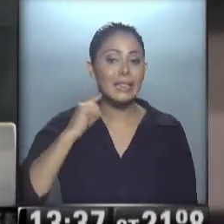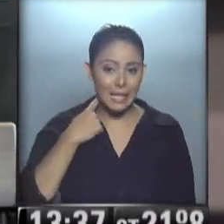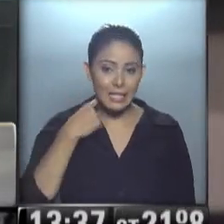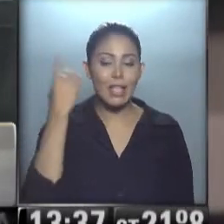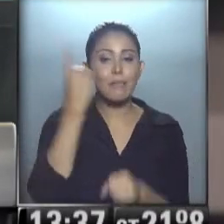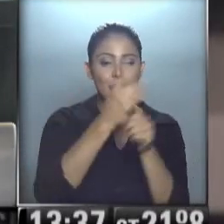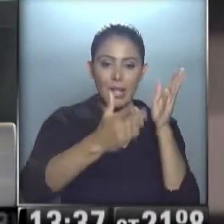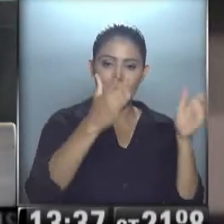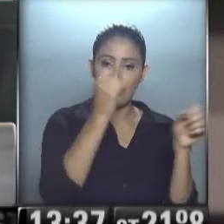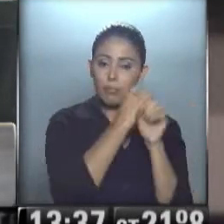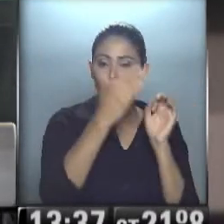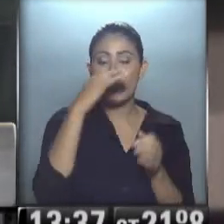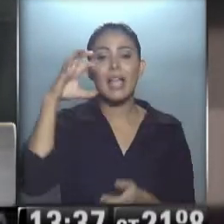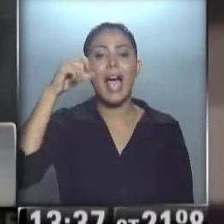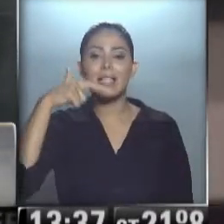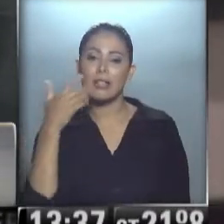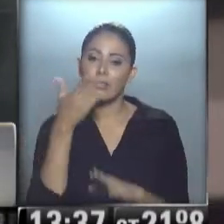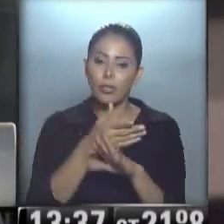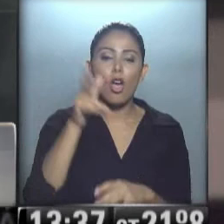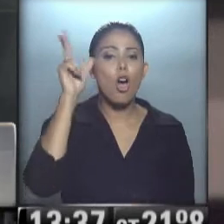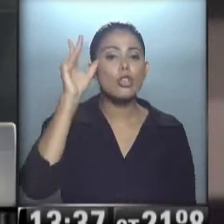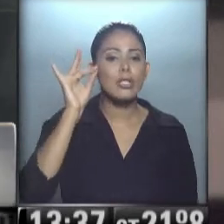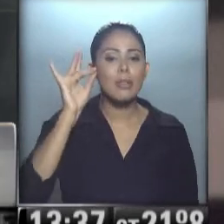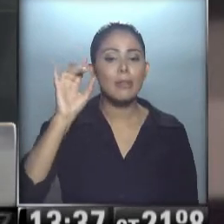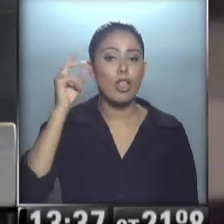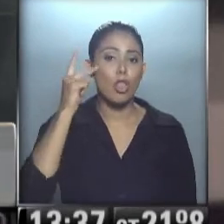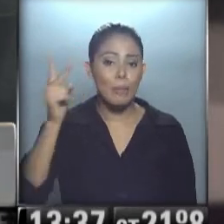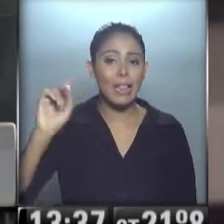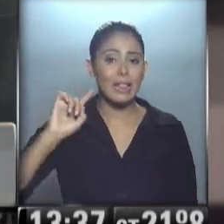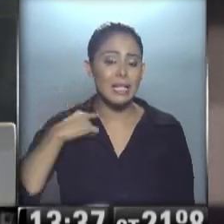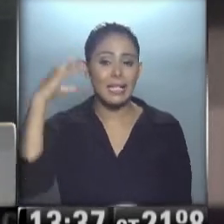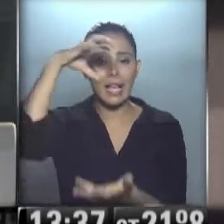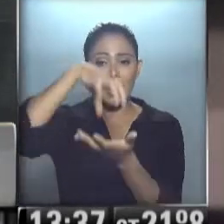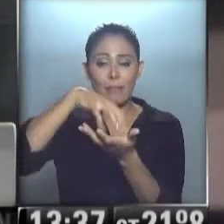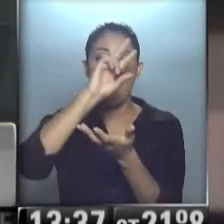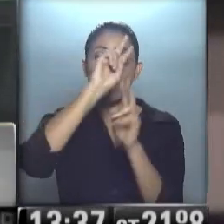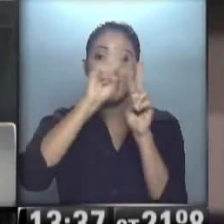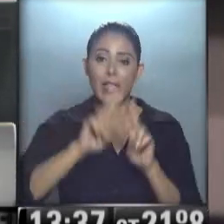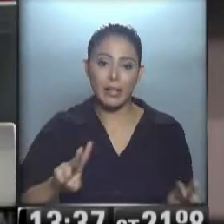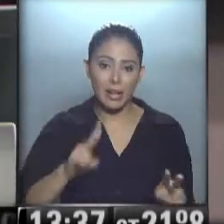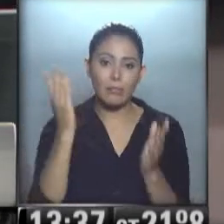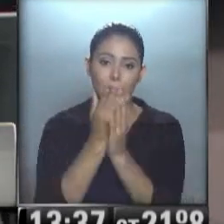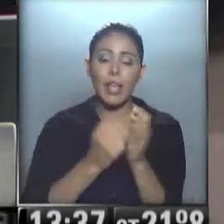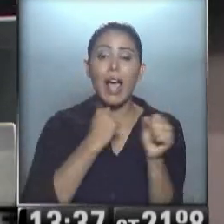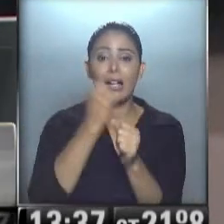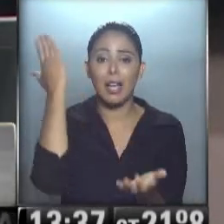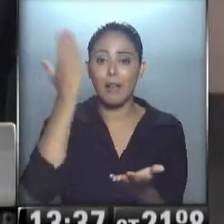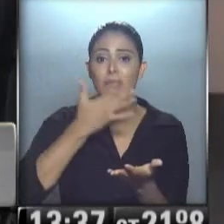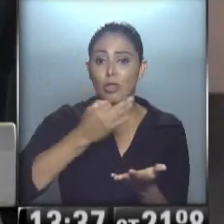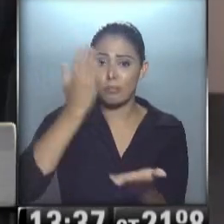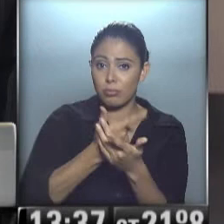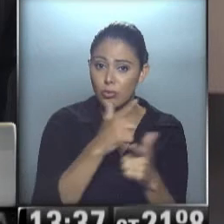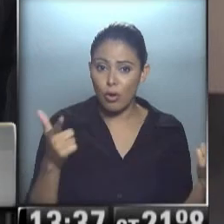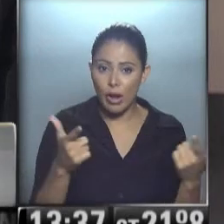sentencia de primera instancia, la ANSES recurrió. Desde el 8 de diciembre del 2013 que está en la Cámara Federal de Apelaciones, con lo cual, hasta que no haya sentencia, firme.